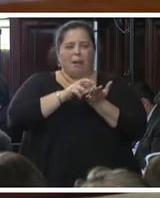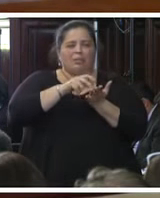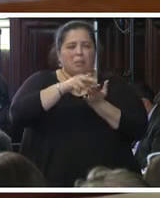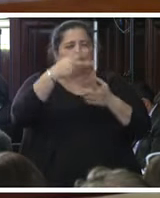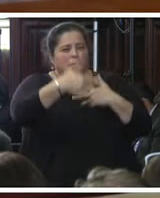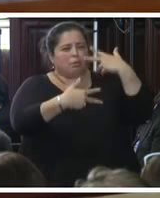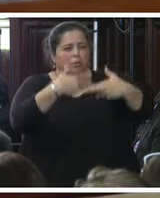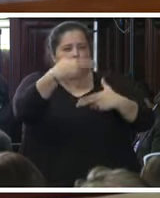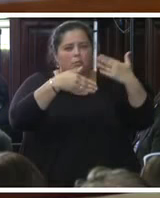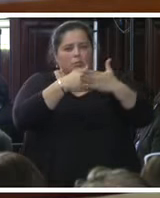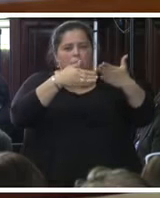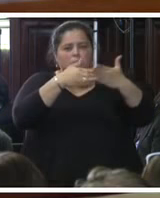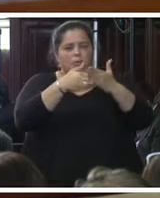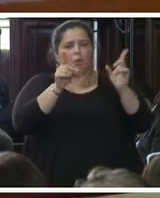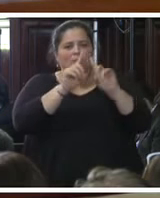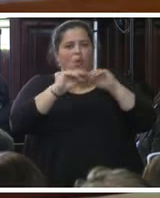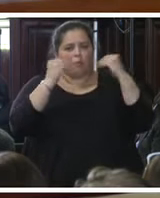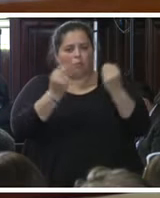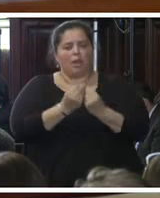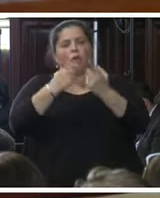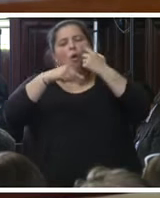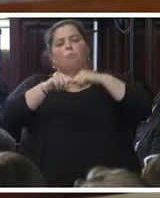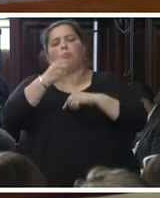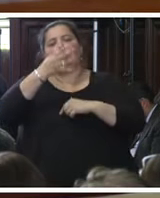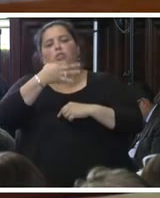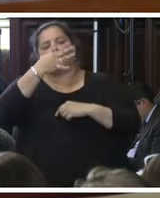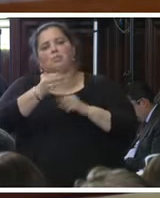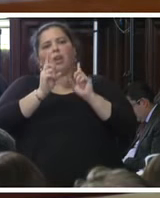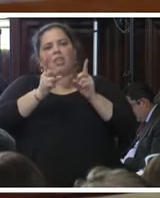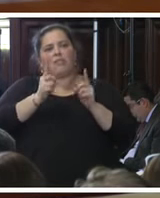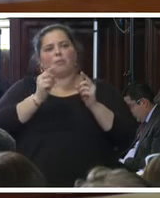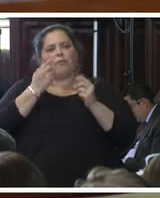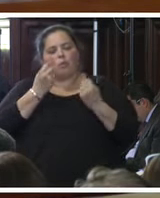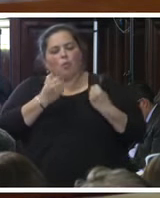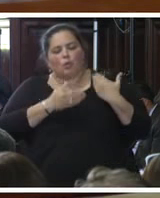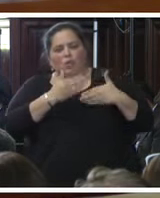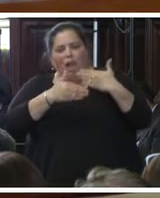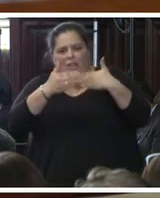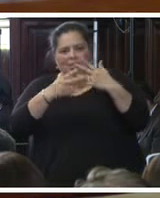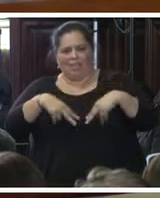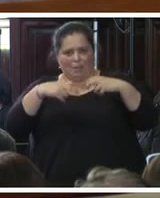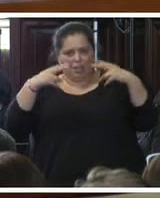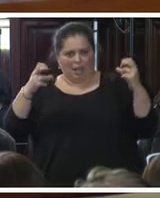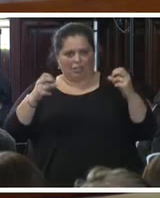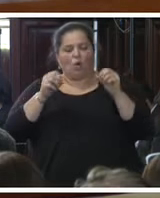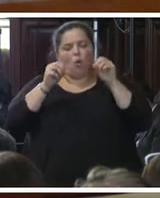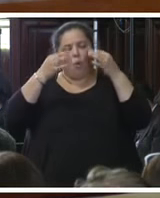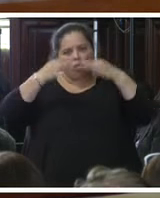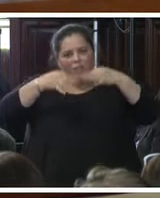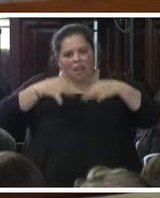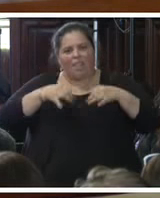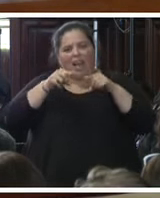que la SID debe tener en cuenta los avances, de la investigación, se materializarán objetivamente cuando los policías de Huizuco y federales